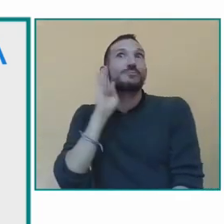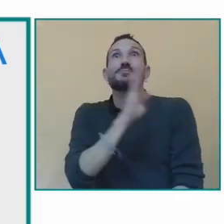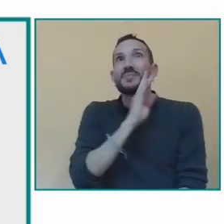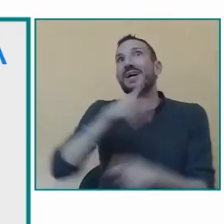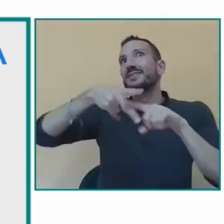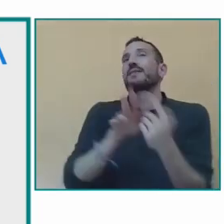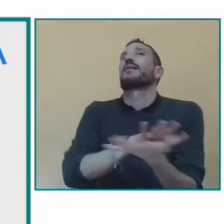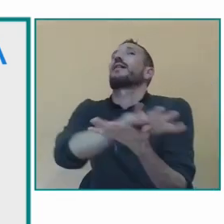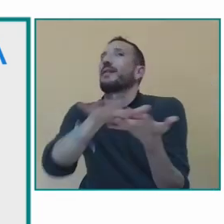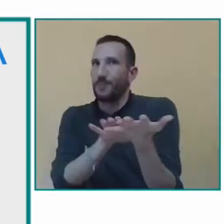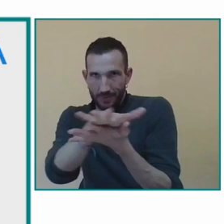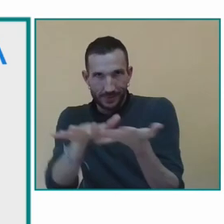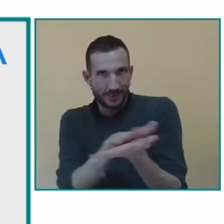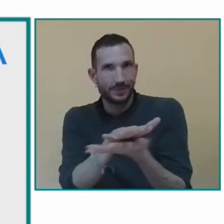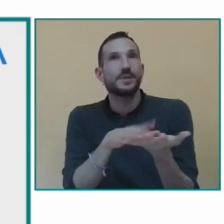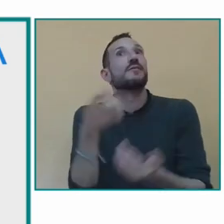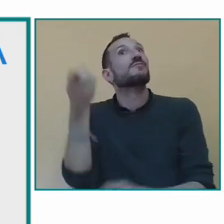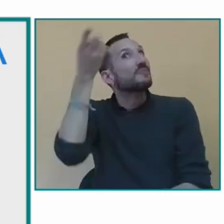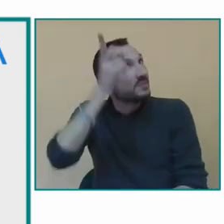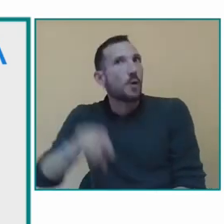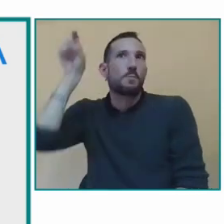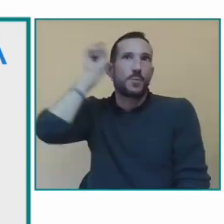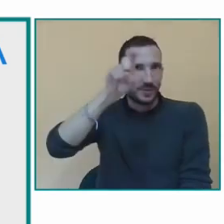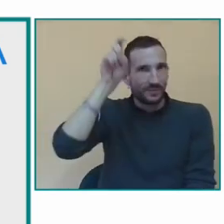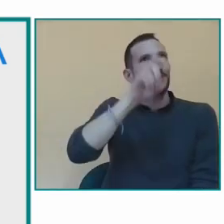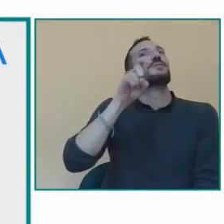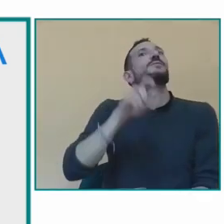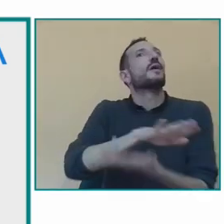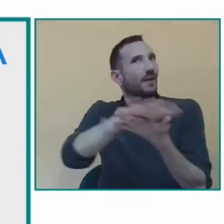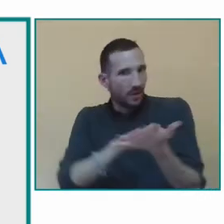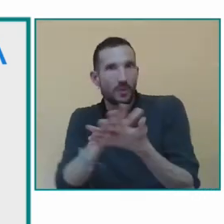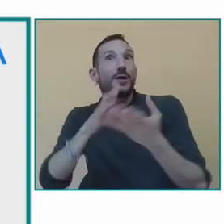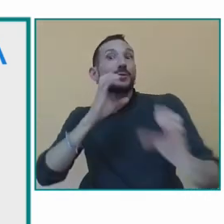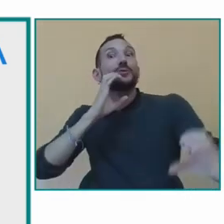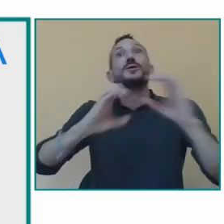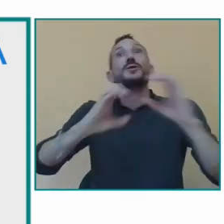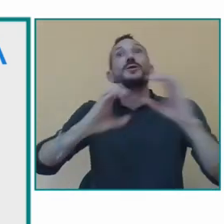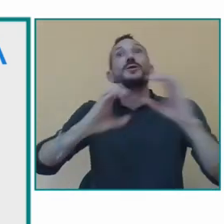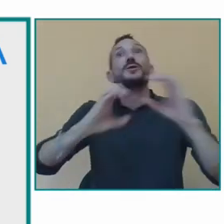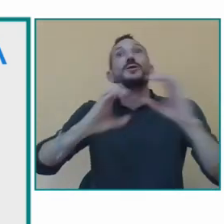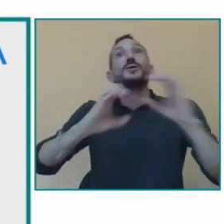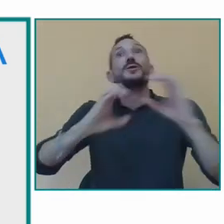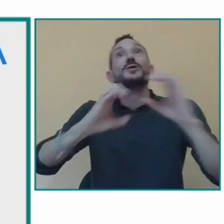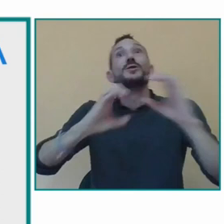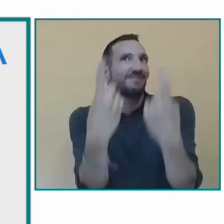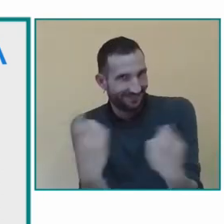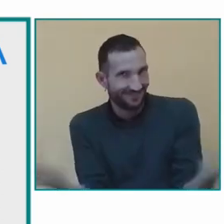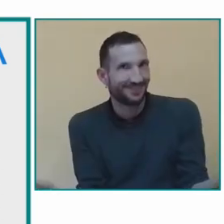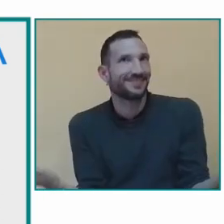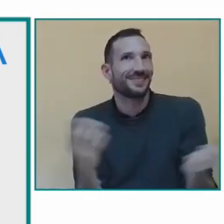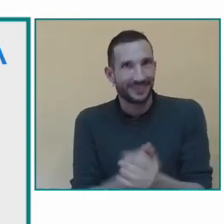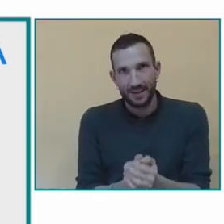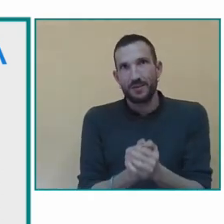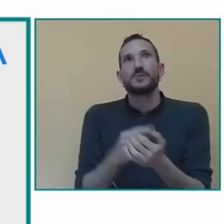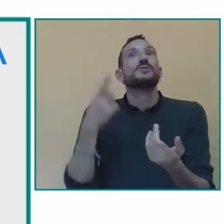también con los padres y con las familias pues desarrollamos un taller de lengua de signos para favorecer la lengua con sus